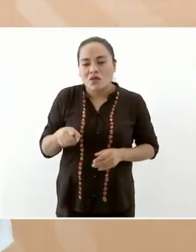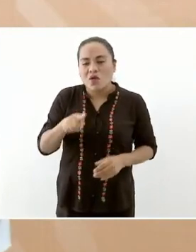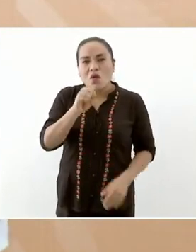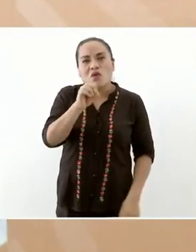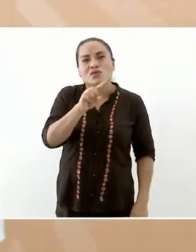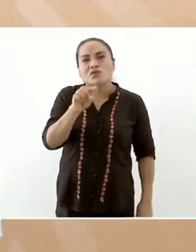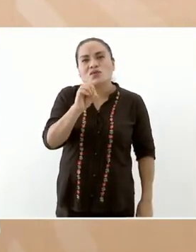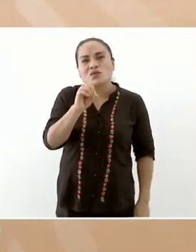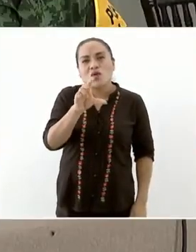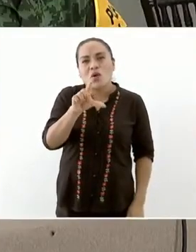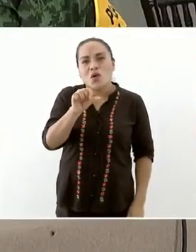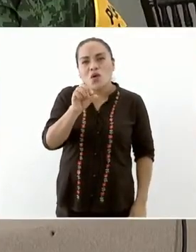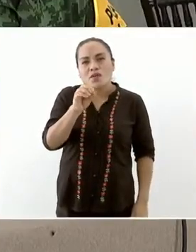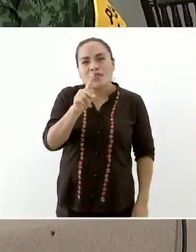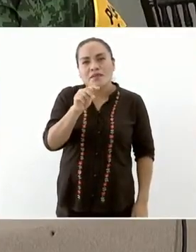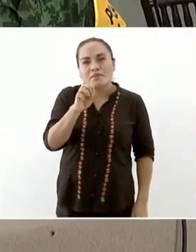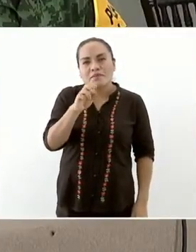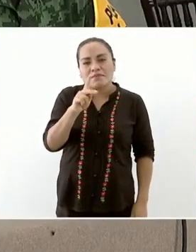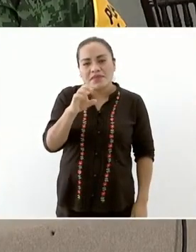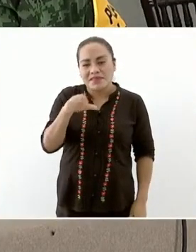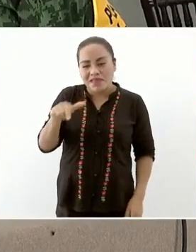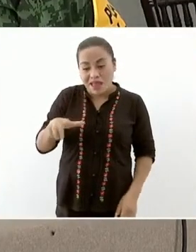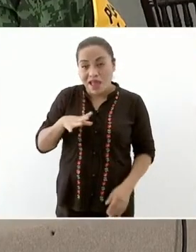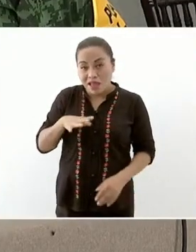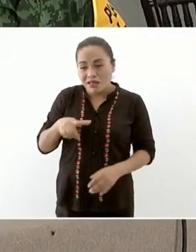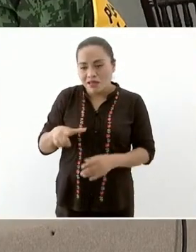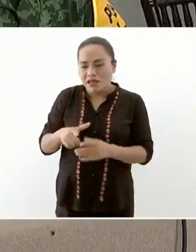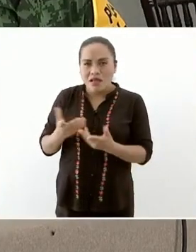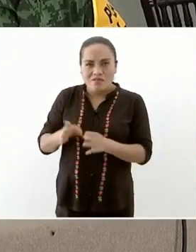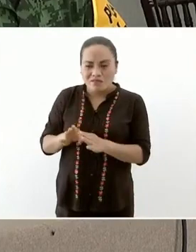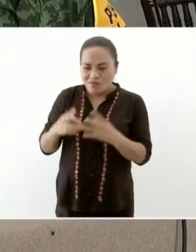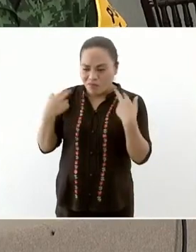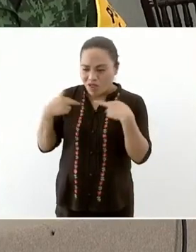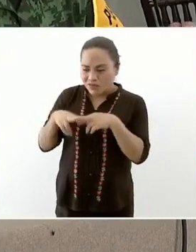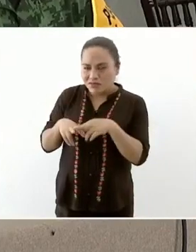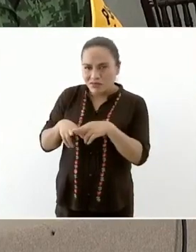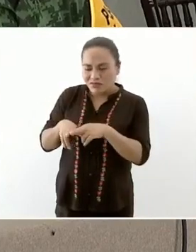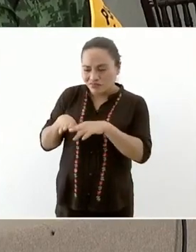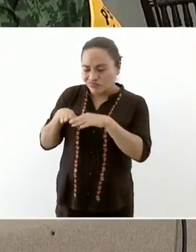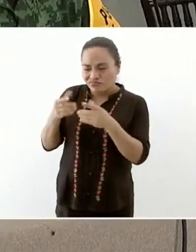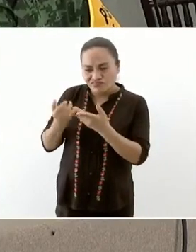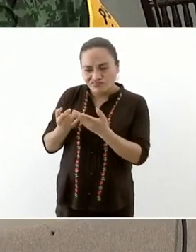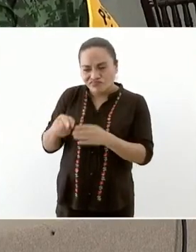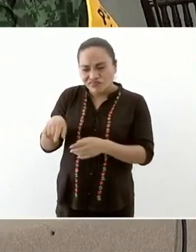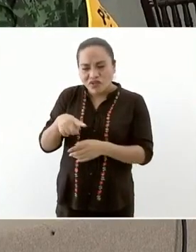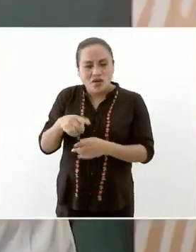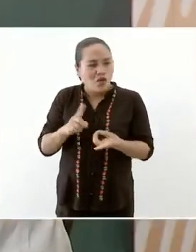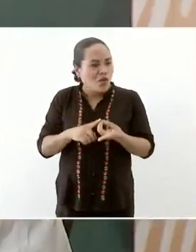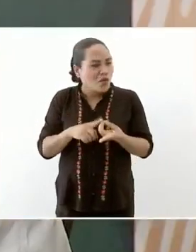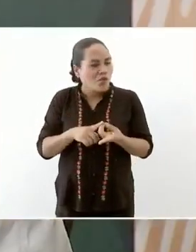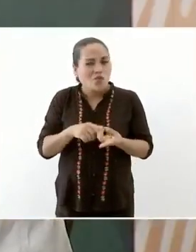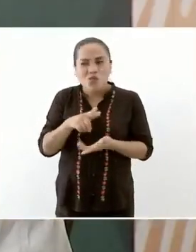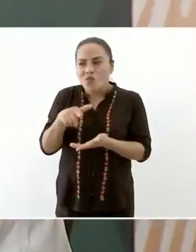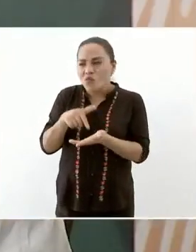Osolotepec si da clases y ahí vive ahí no hay nada del Issste